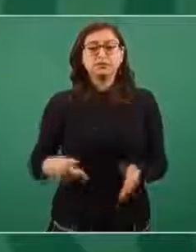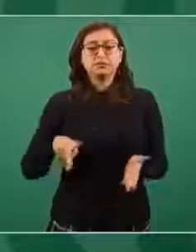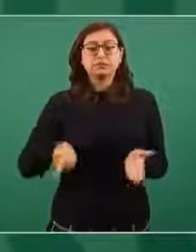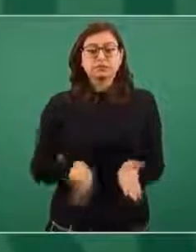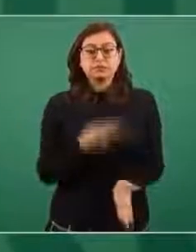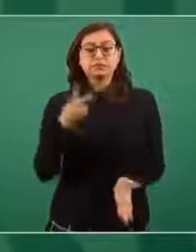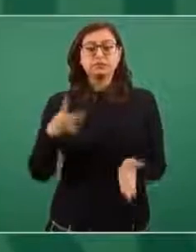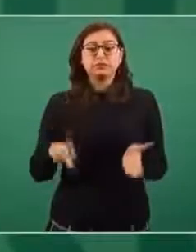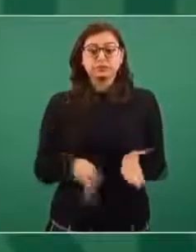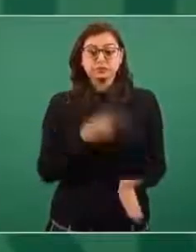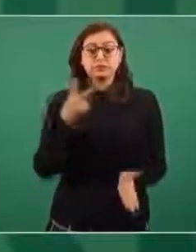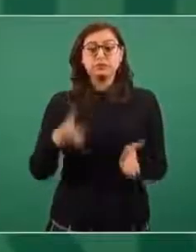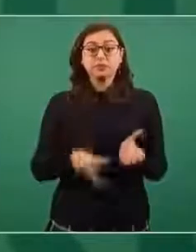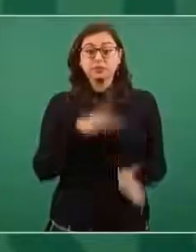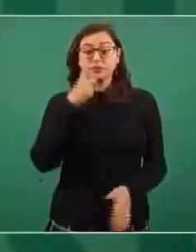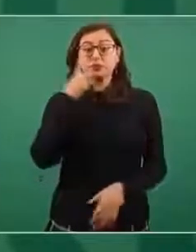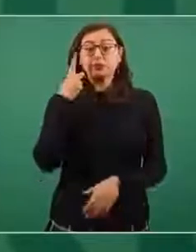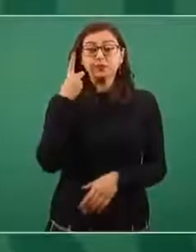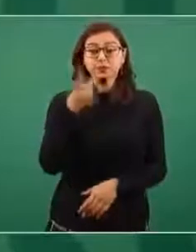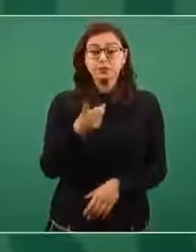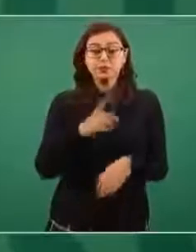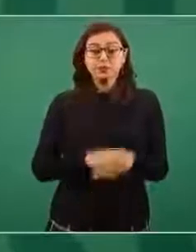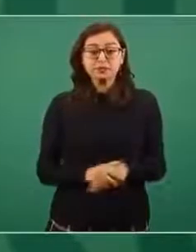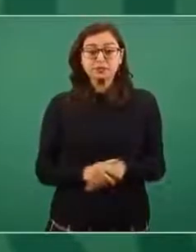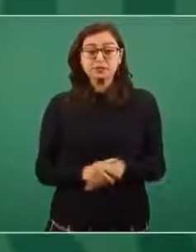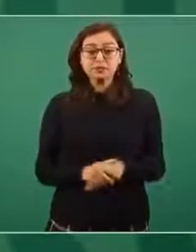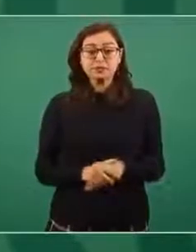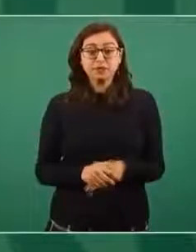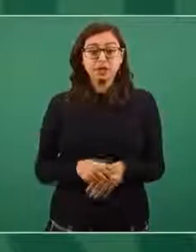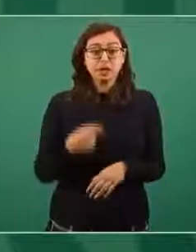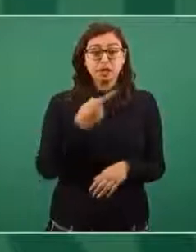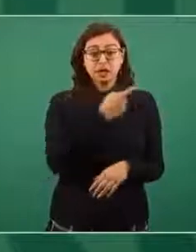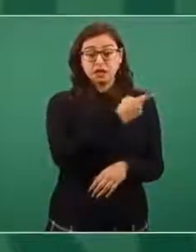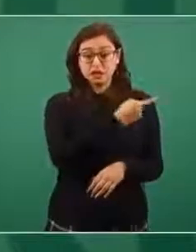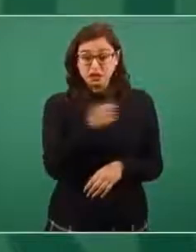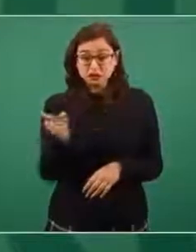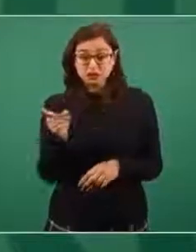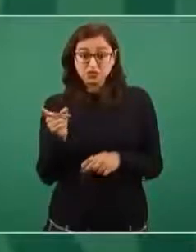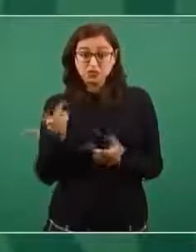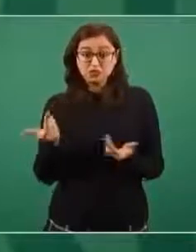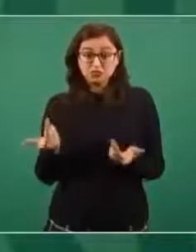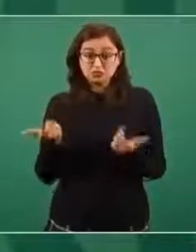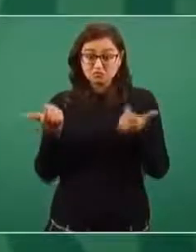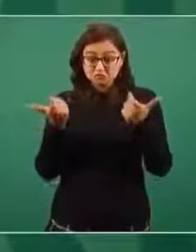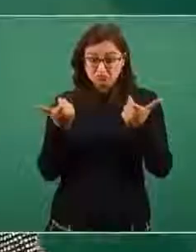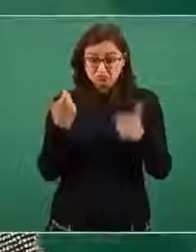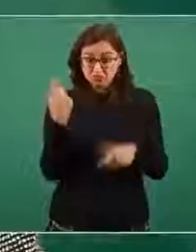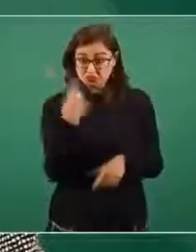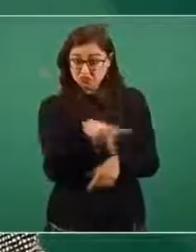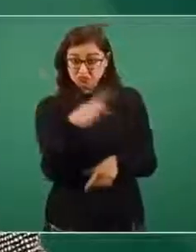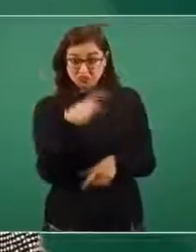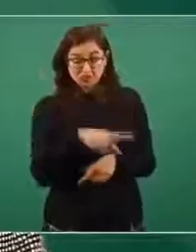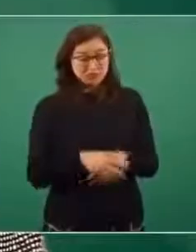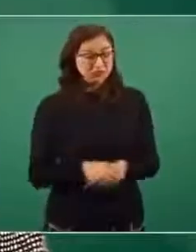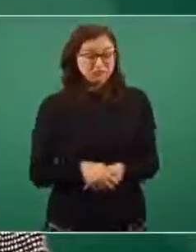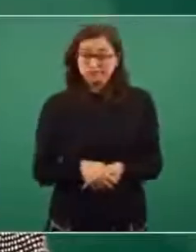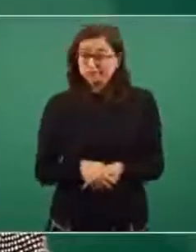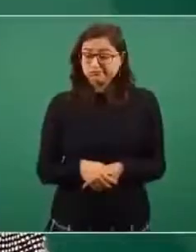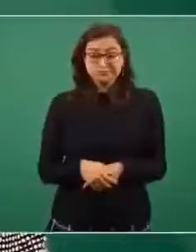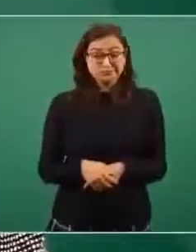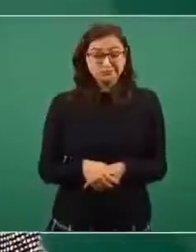que devuelvan lo que no les corresponde, que devuelvan